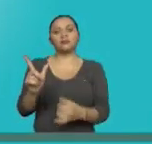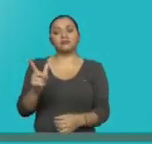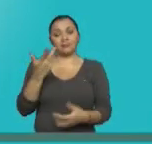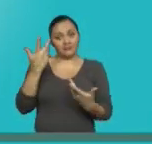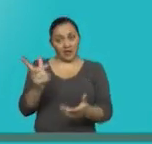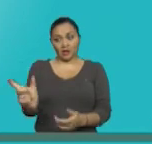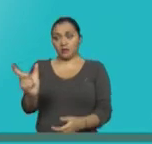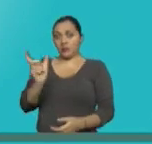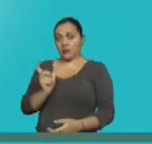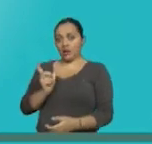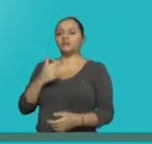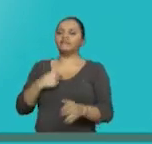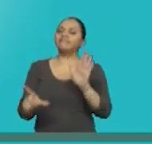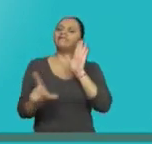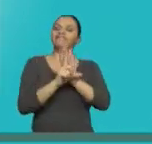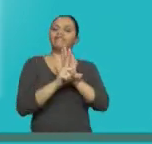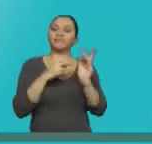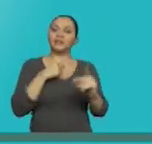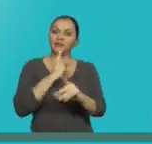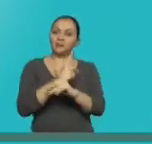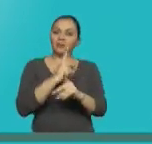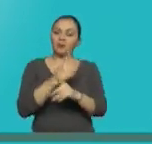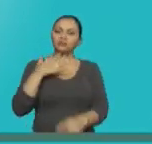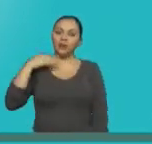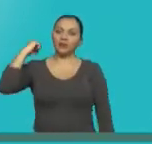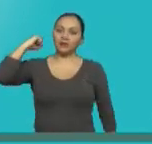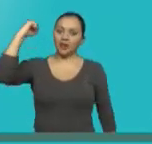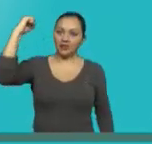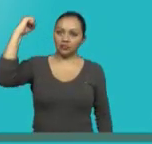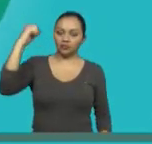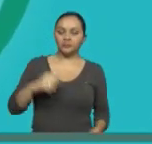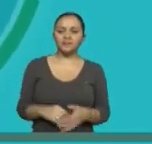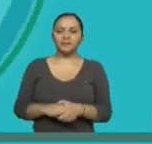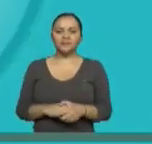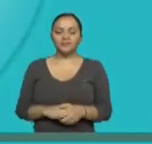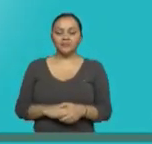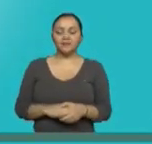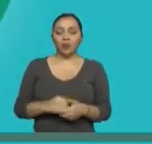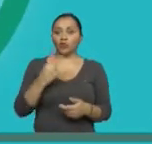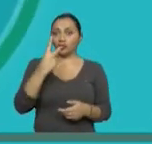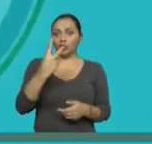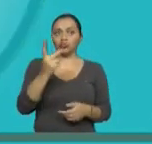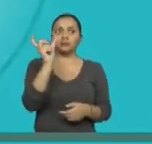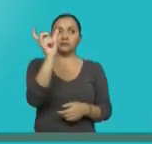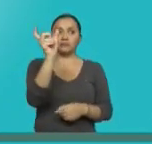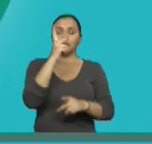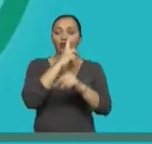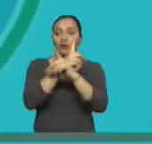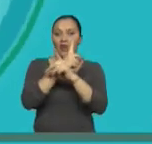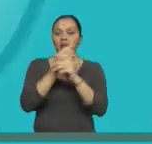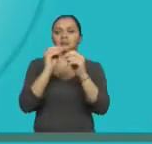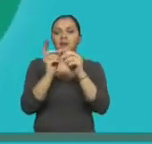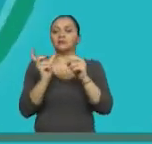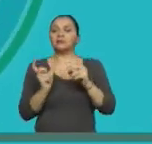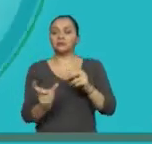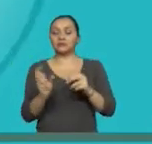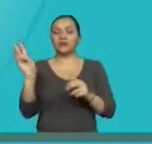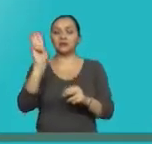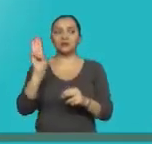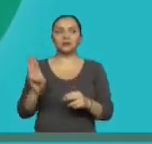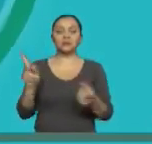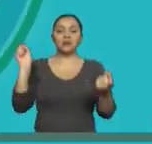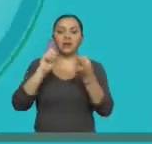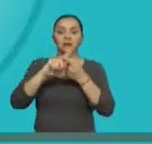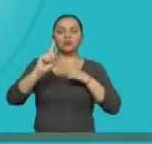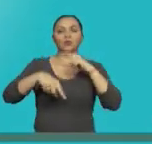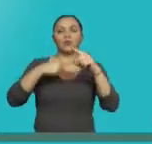persona con discapacidad para el ejercicio de tus derechos. Los dos formatos son válidos y tendrán vigencia hasta el año